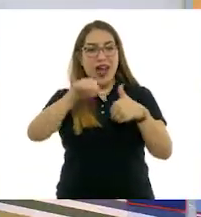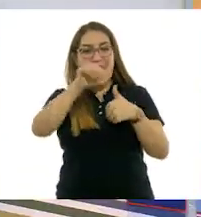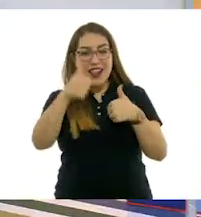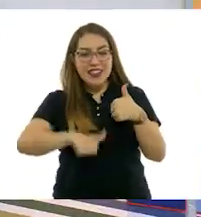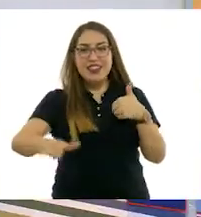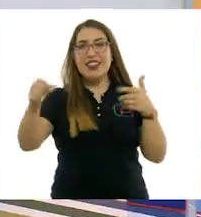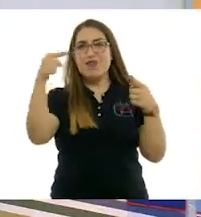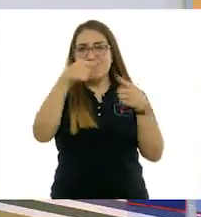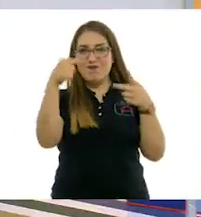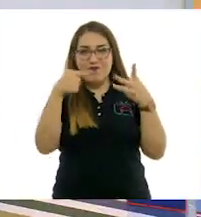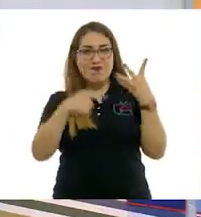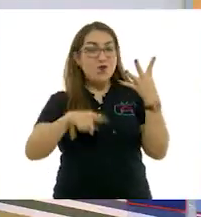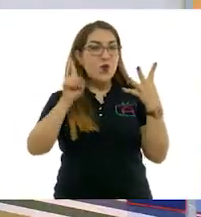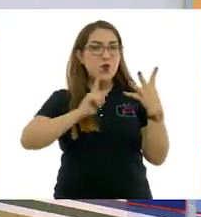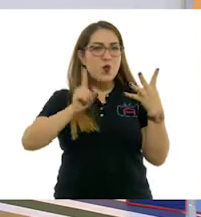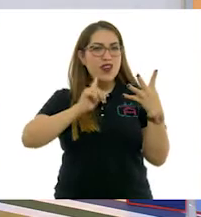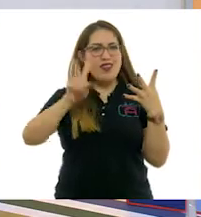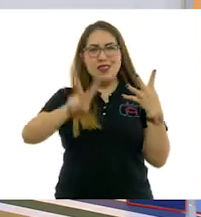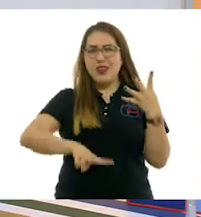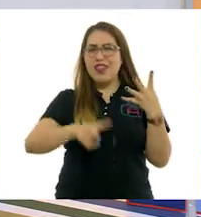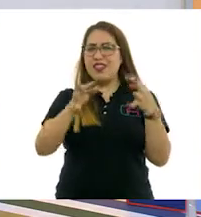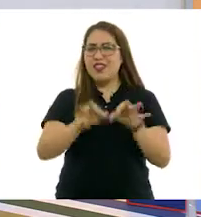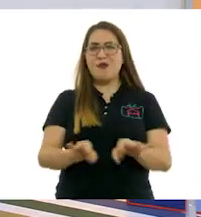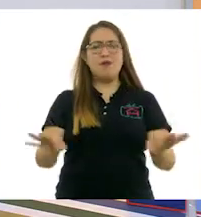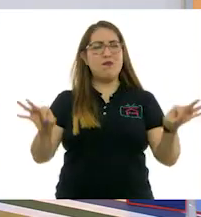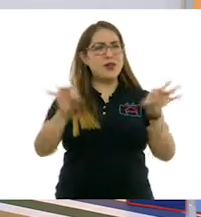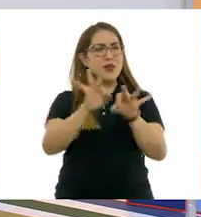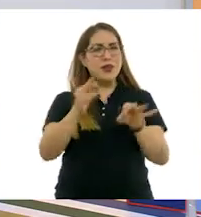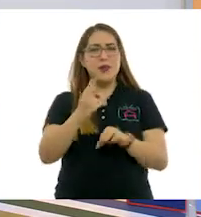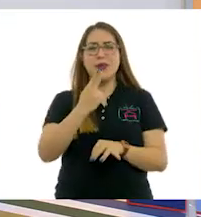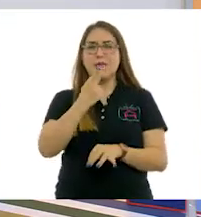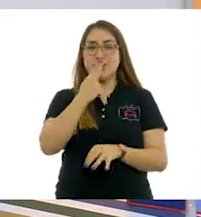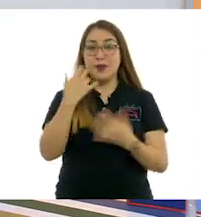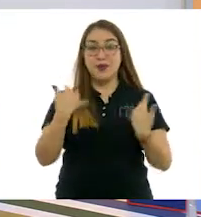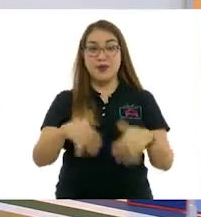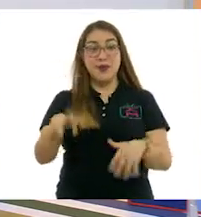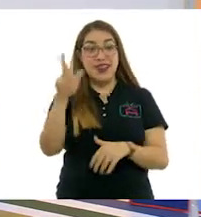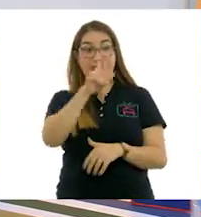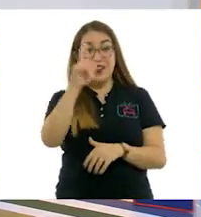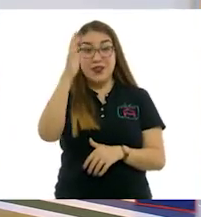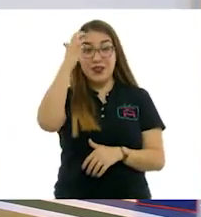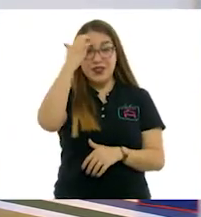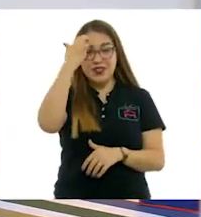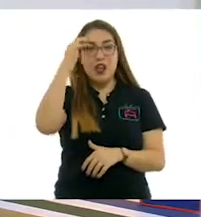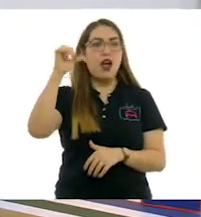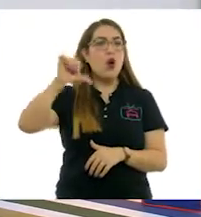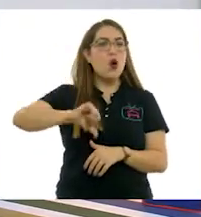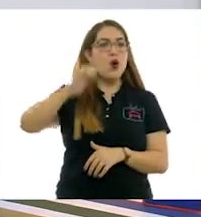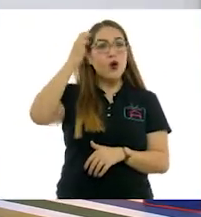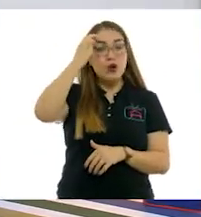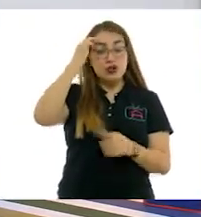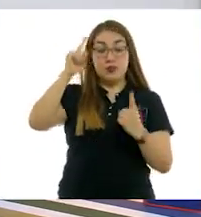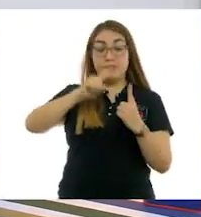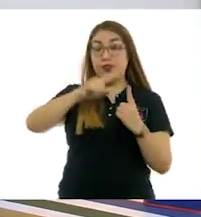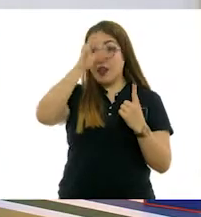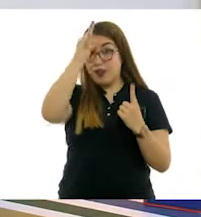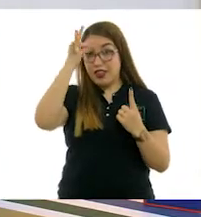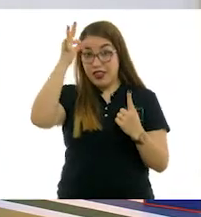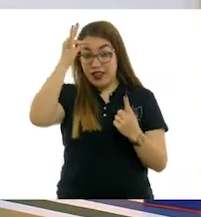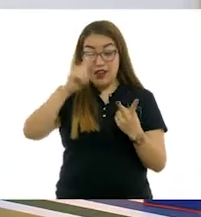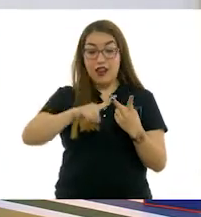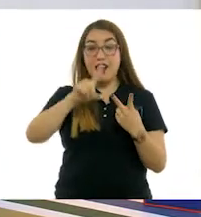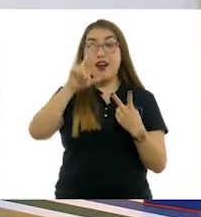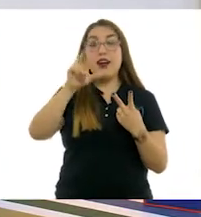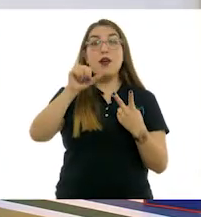que han sido muy relevantes en este aspecto. Y bueno, hoy vamos a conocer a Frida, Calo, a